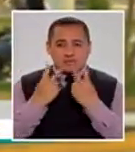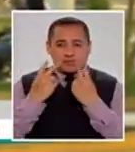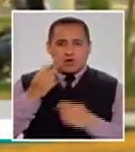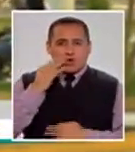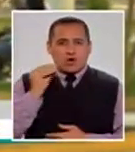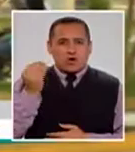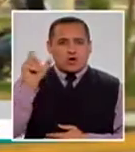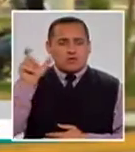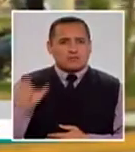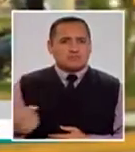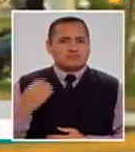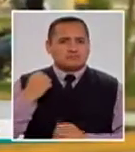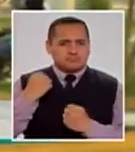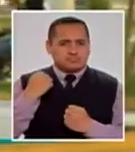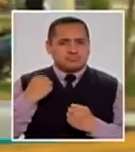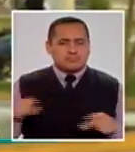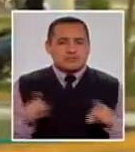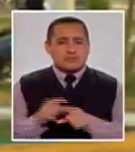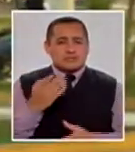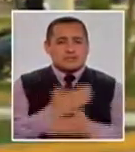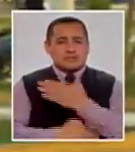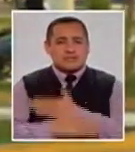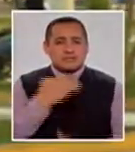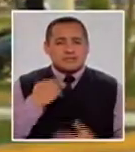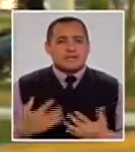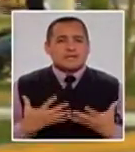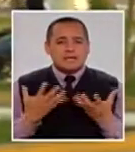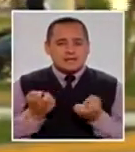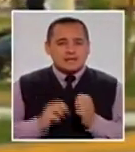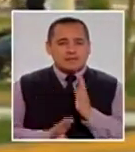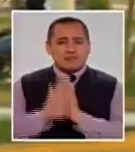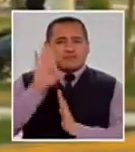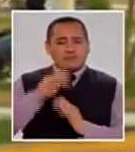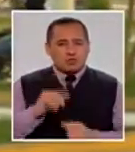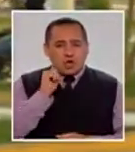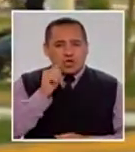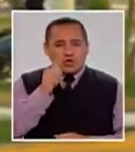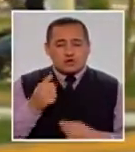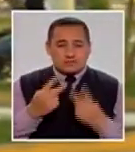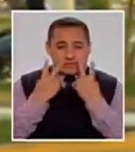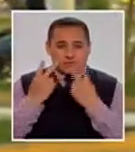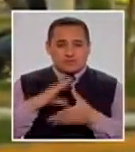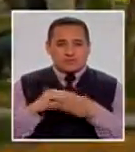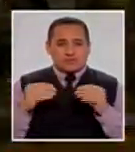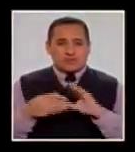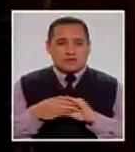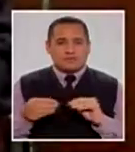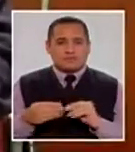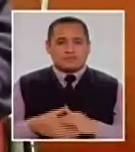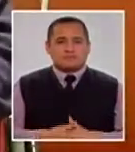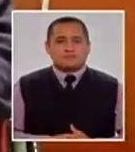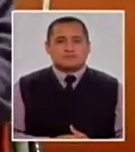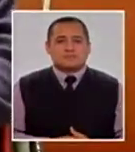nombre es Emanuel, quien a pesar de su discapacidad busca superarse día tras día. Conozcamos su historia.